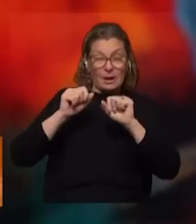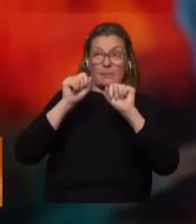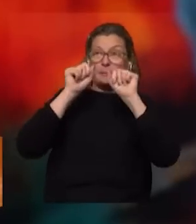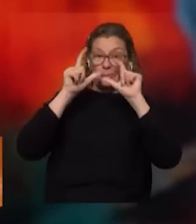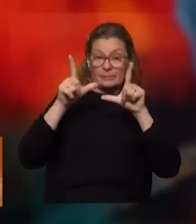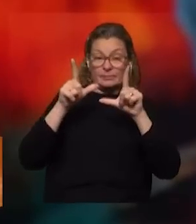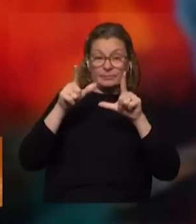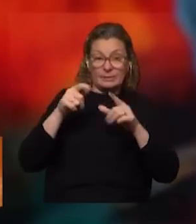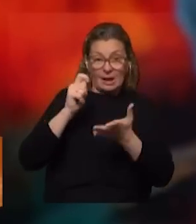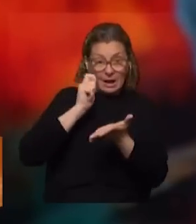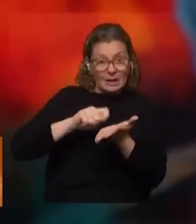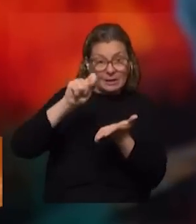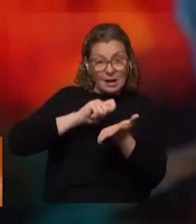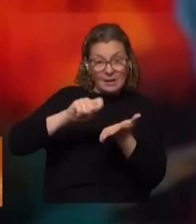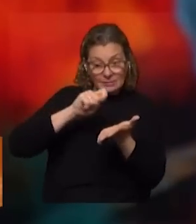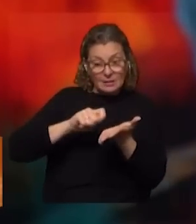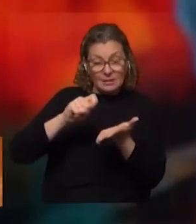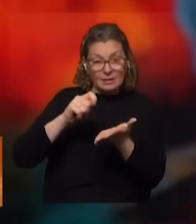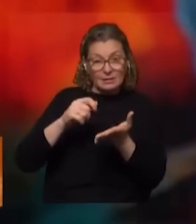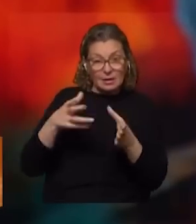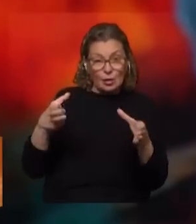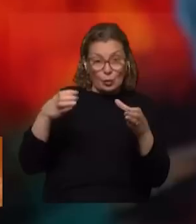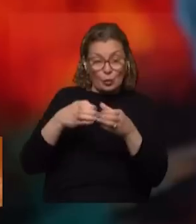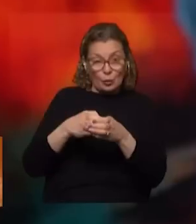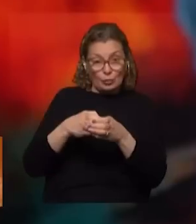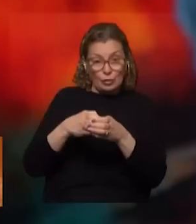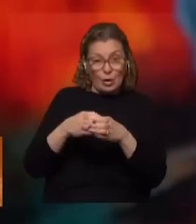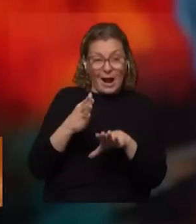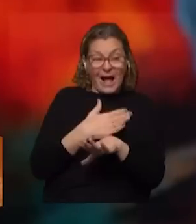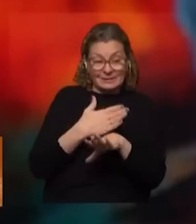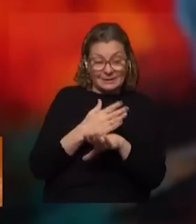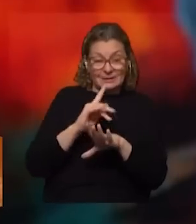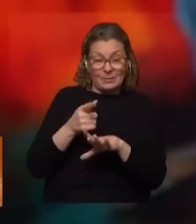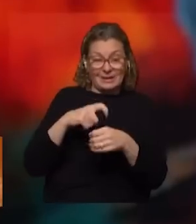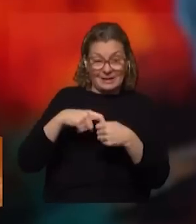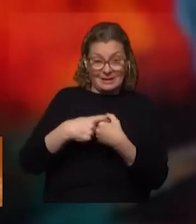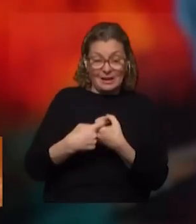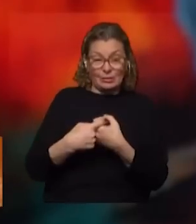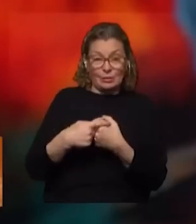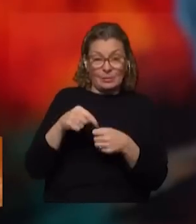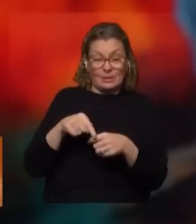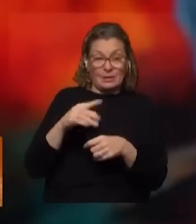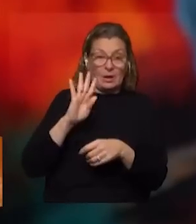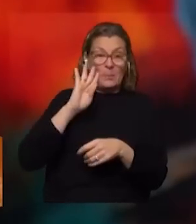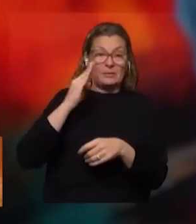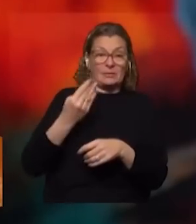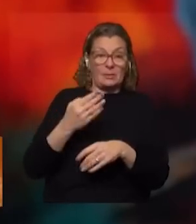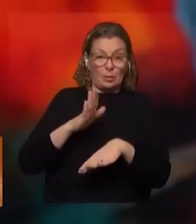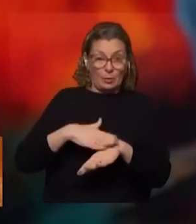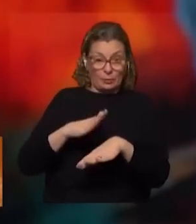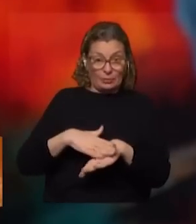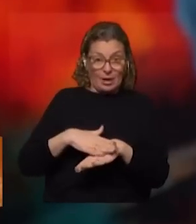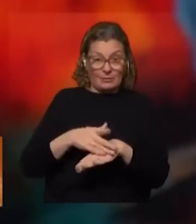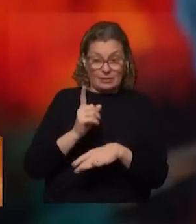atención, de hecho está en el acta de la reunión de nuestra previa, y efectivamente a mí me toca representar y hacerme cargo de las